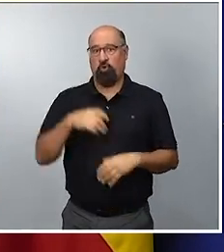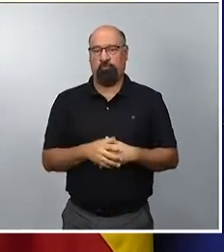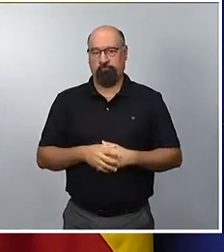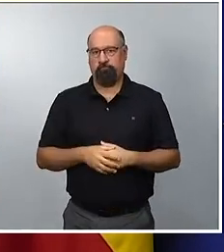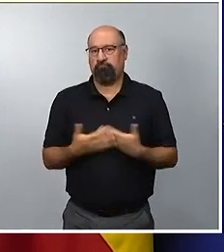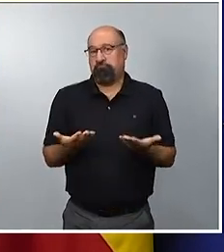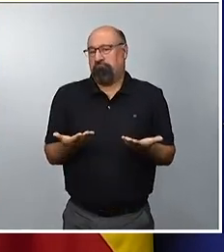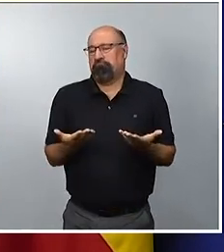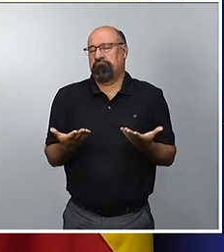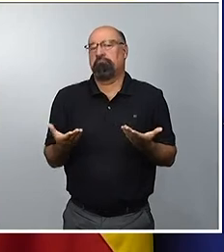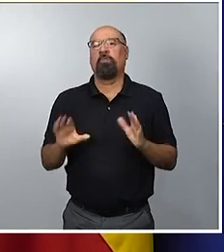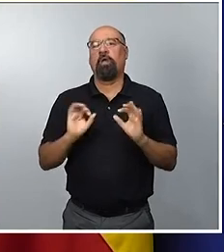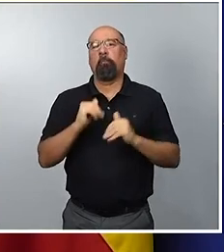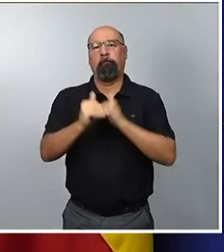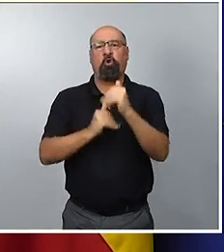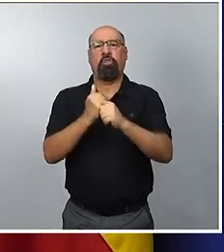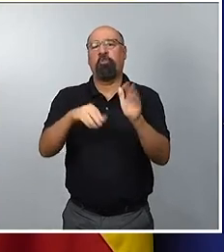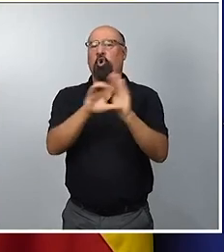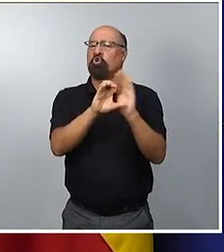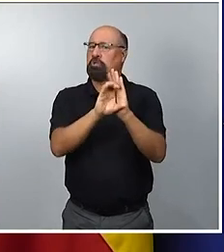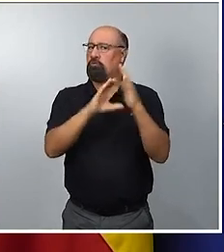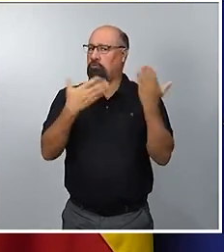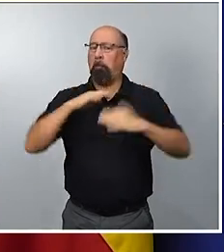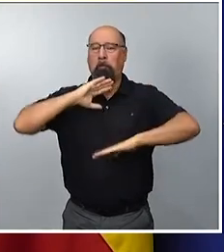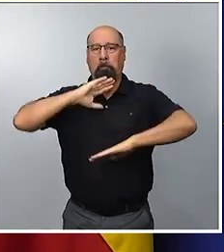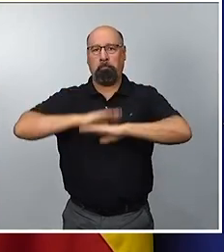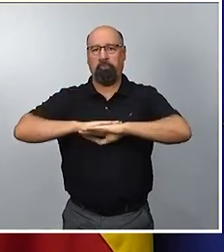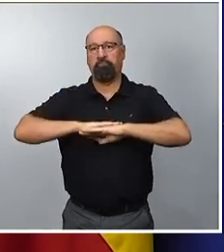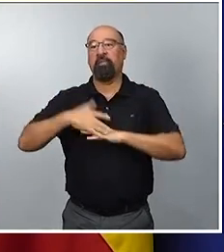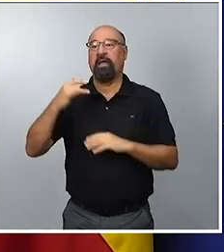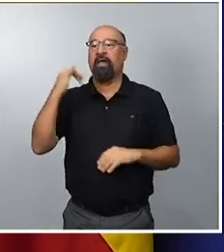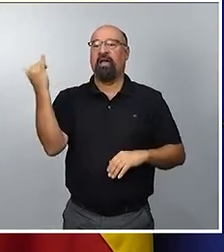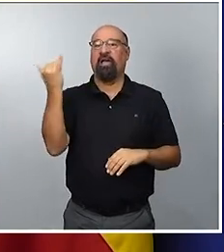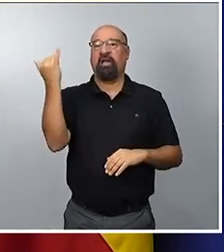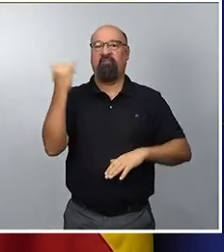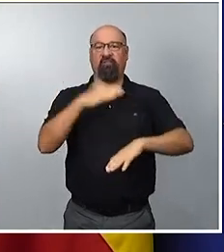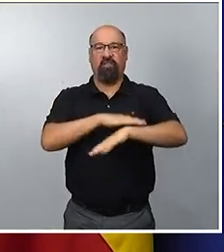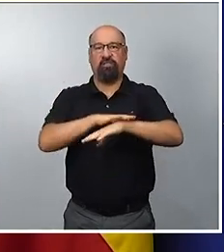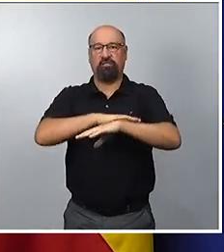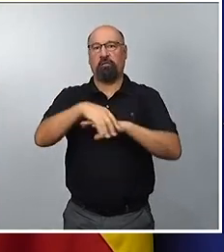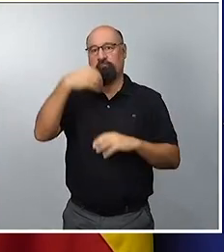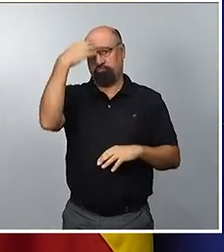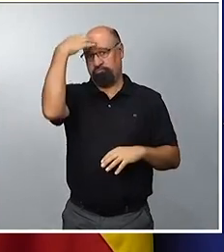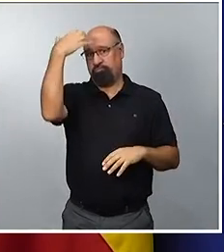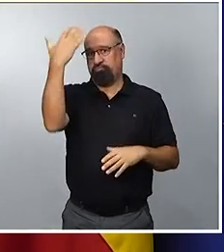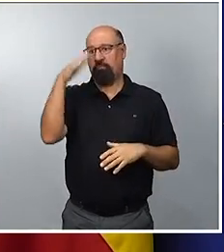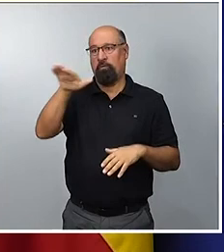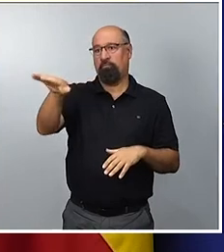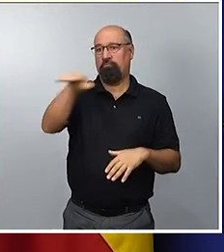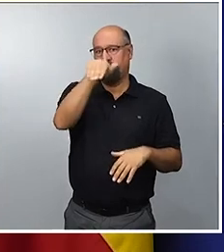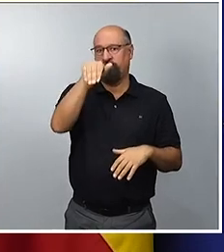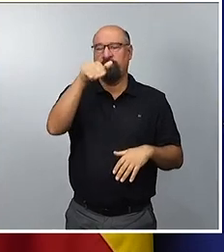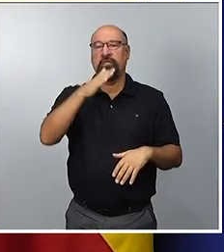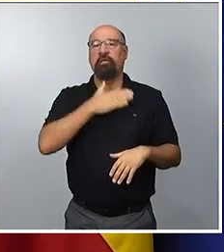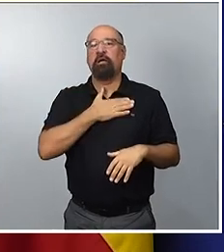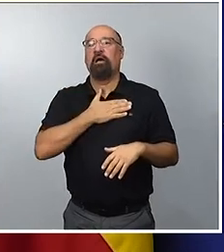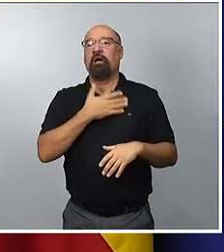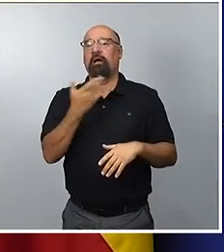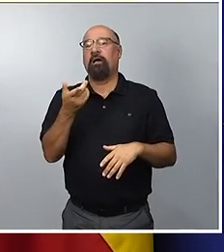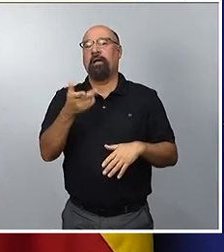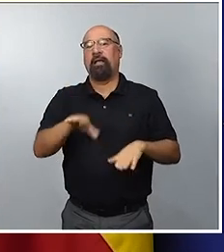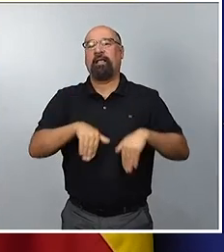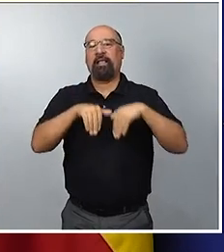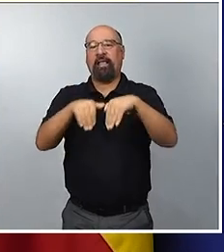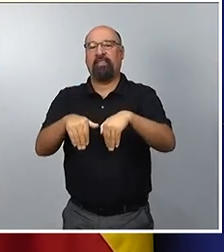constitucional que se está atendiendo la solicitud del jefe del Estado para ir a ese procedimiento de investidura que se ha encargado al